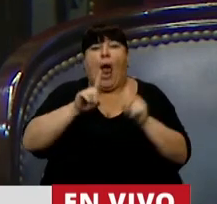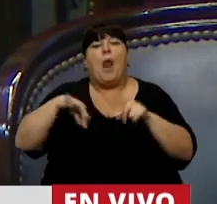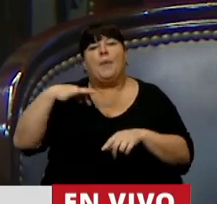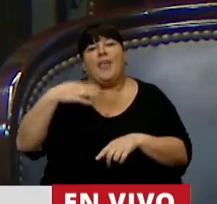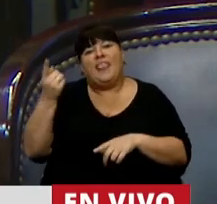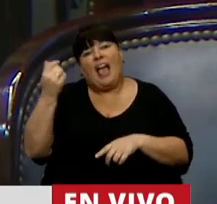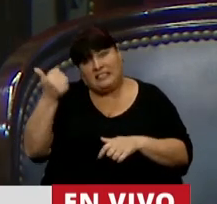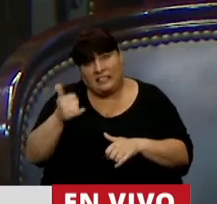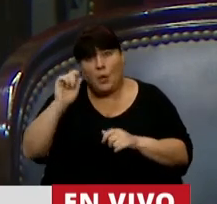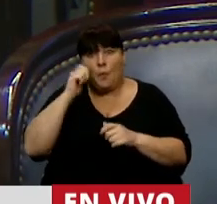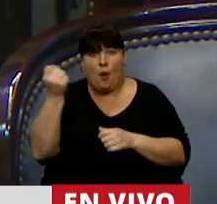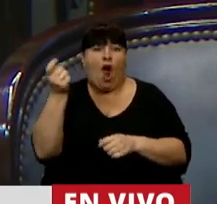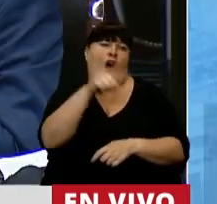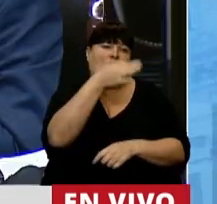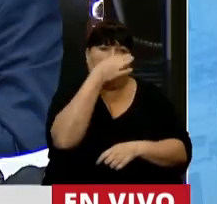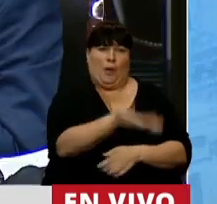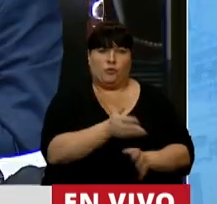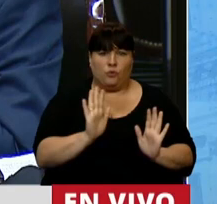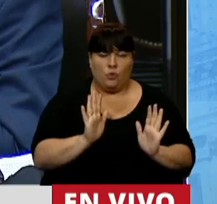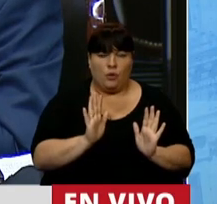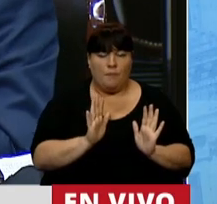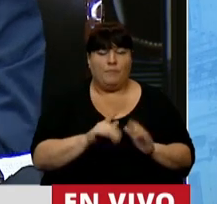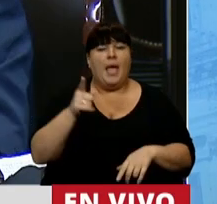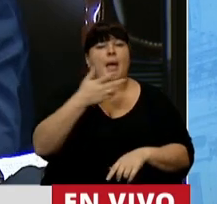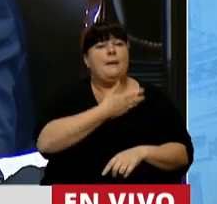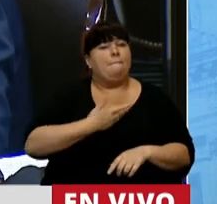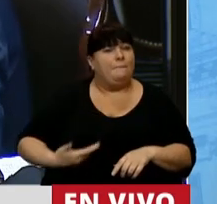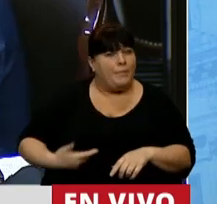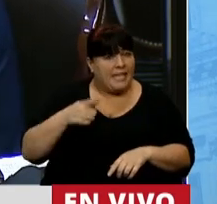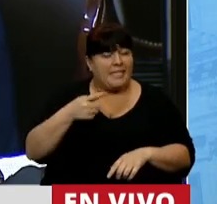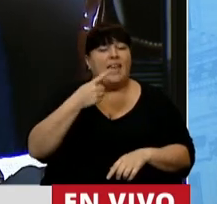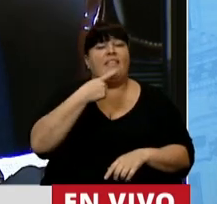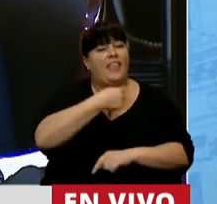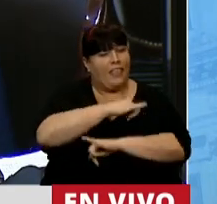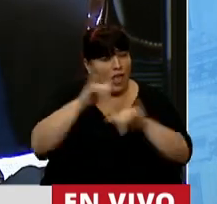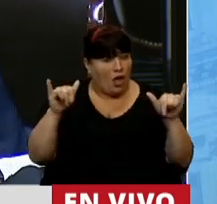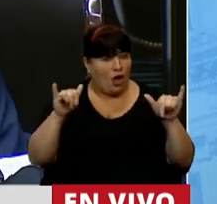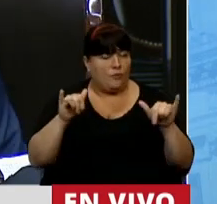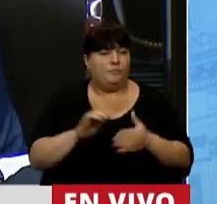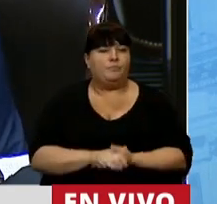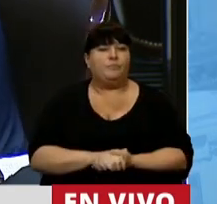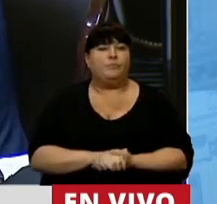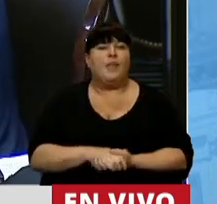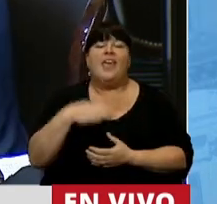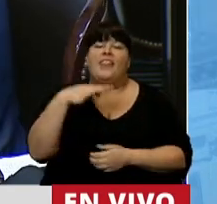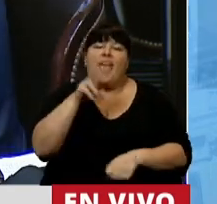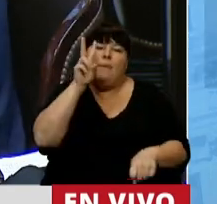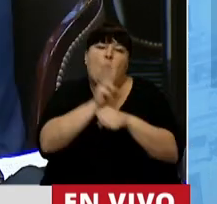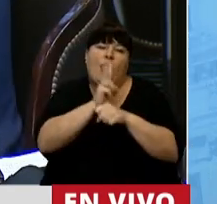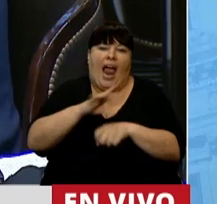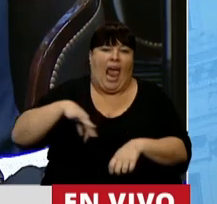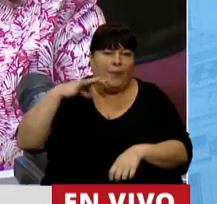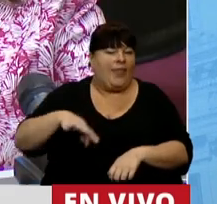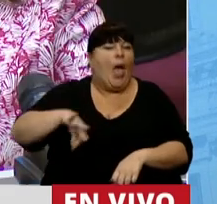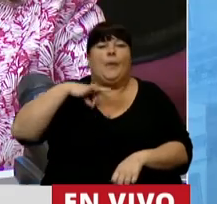vidas valen, pero otras ya no valen tanto. El Presidente nos dijo que había que cuidar la vida